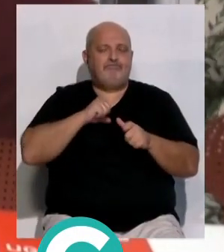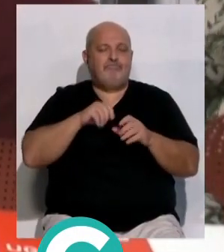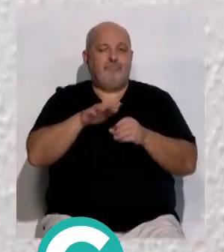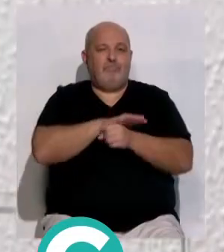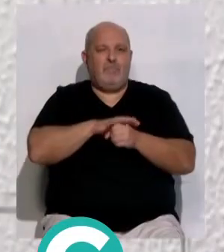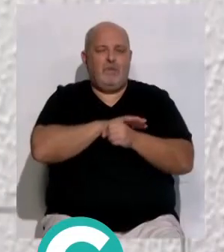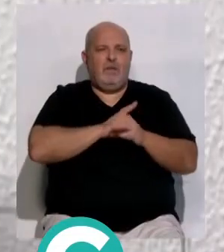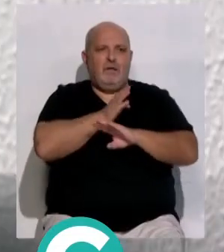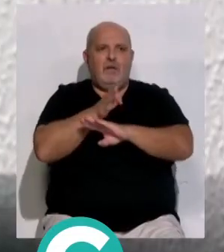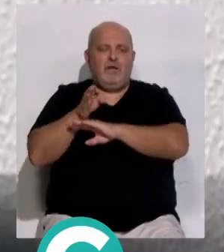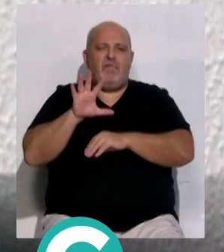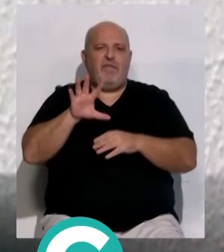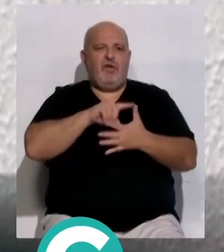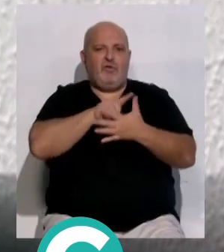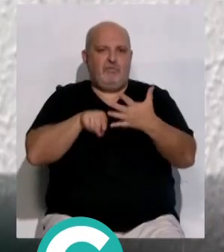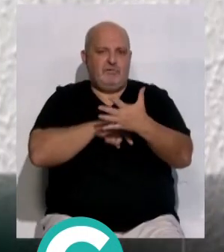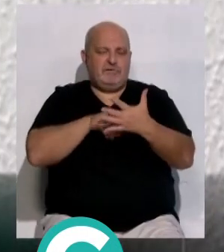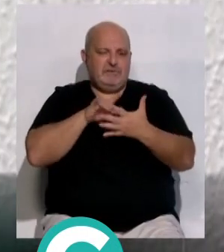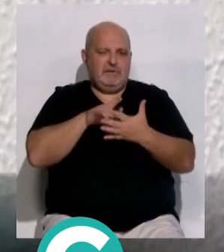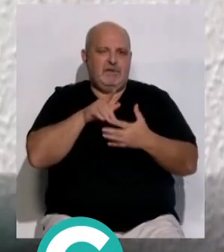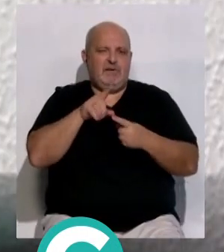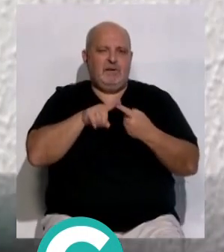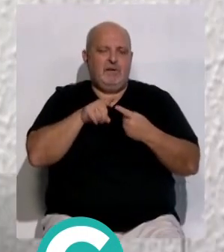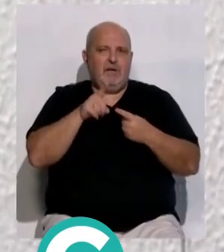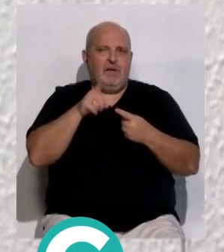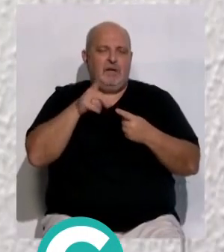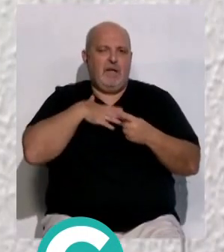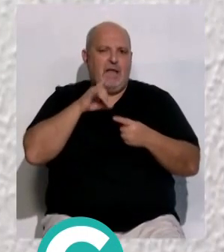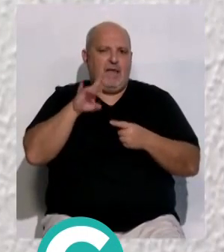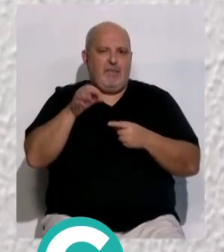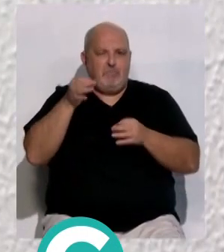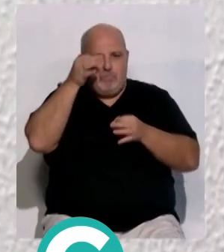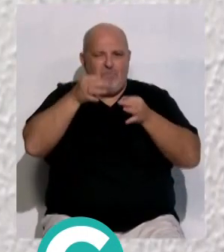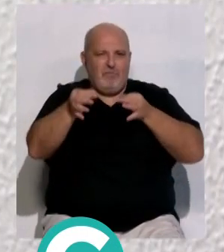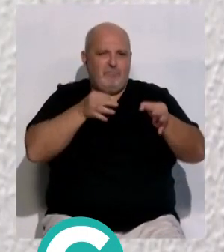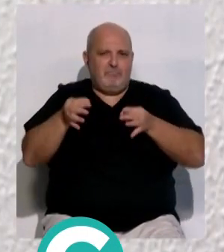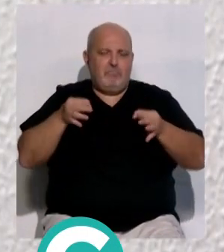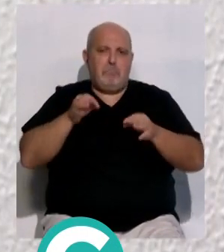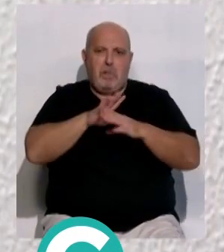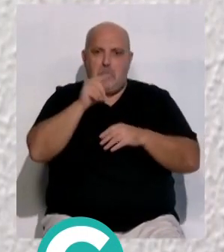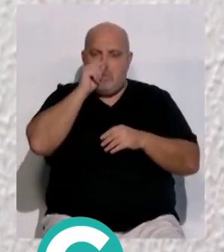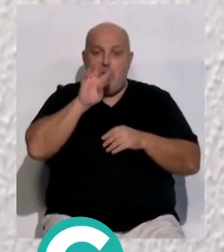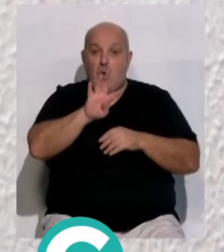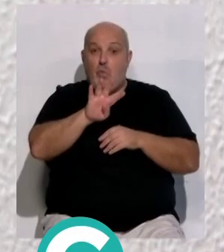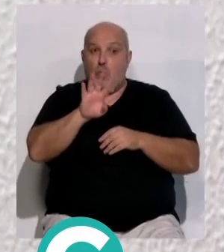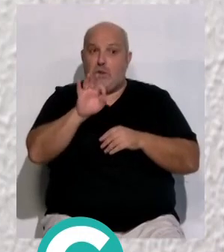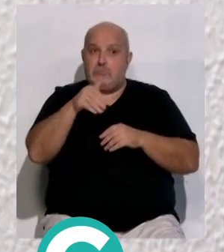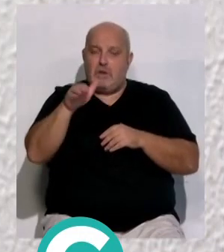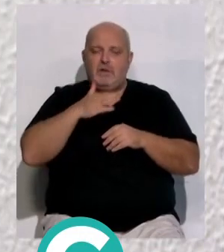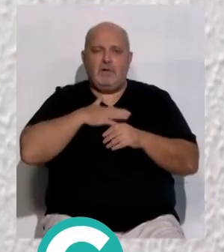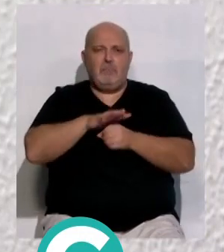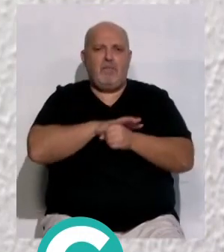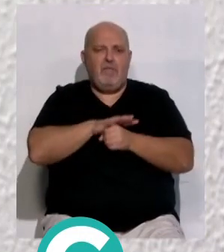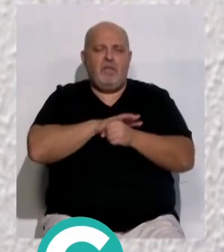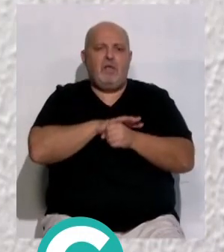provincia hemos llegado a 5 de las comarcas a localidades hemos llegado a 15 que pueden parecer pocas de las 40 y algo creo que tenemos en la